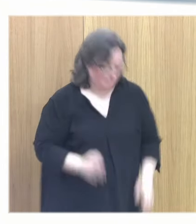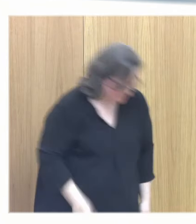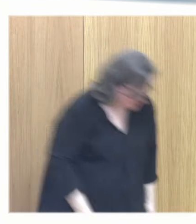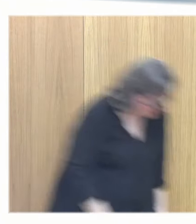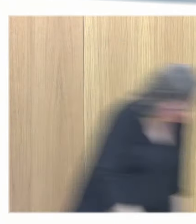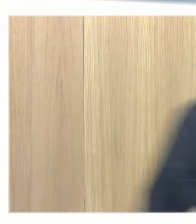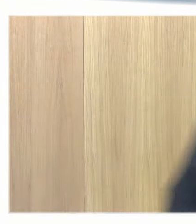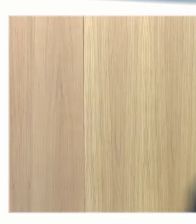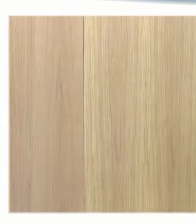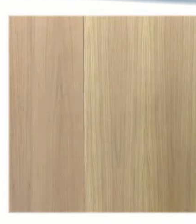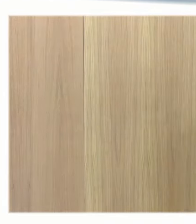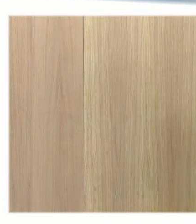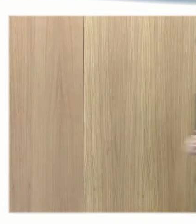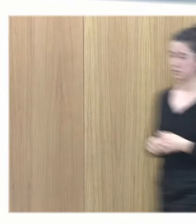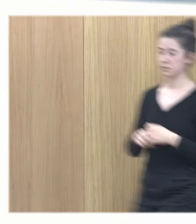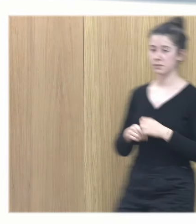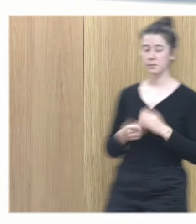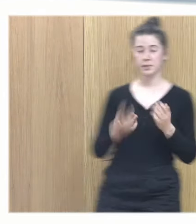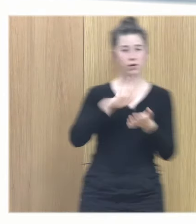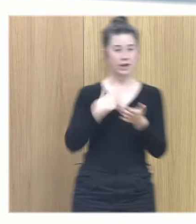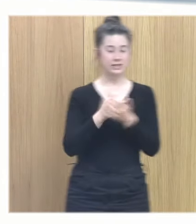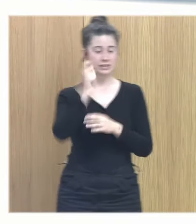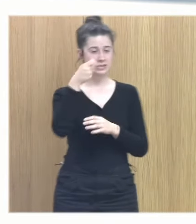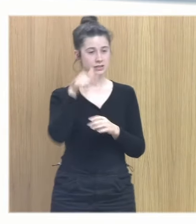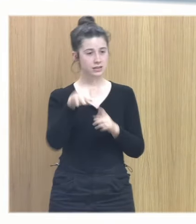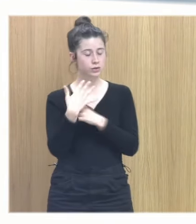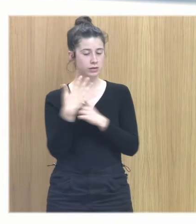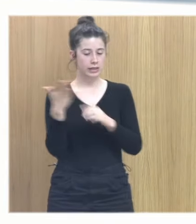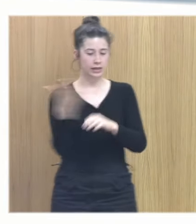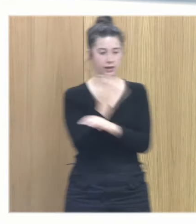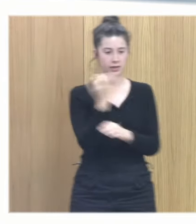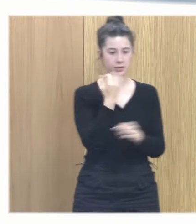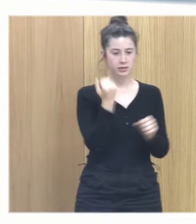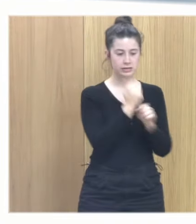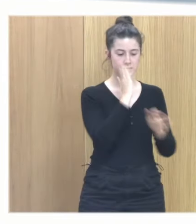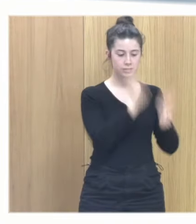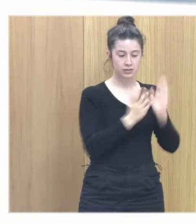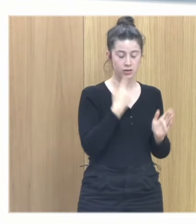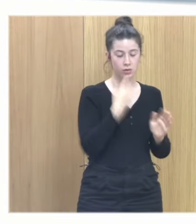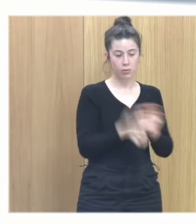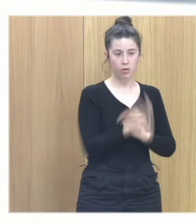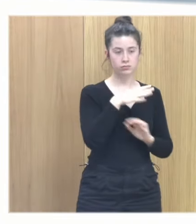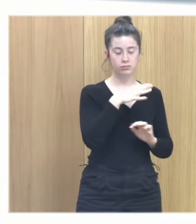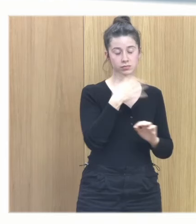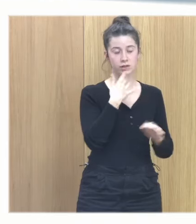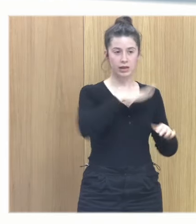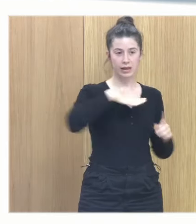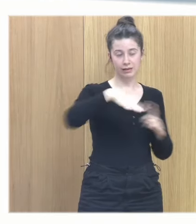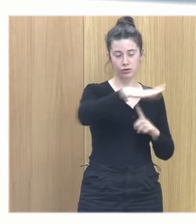pero para llegar ahí hace falta todo un trabajo que tiene que ver con generar el entorno seguro y el vínculo